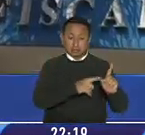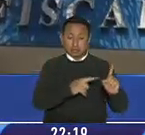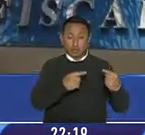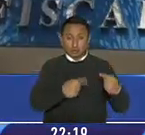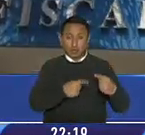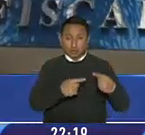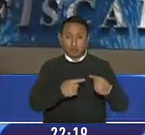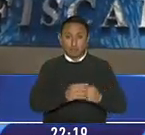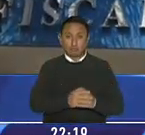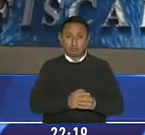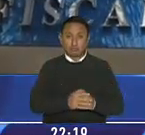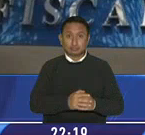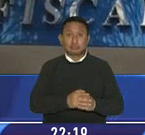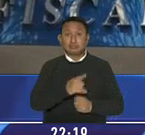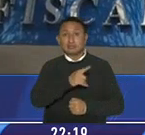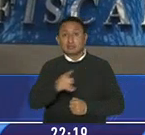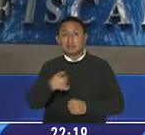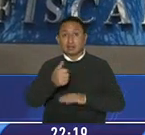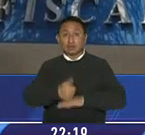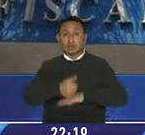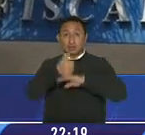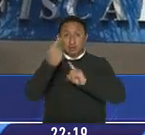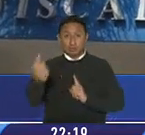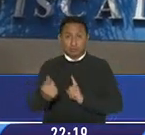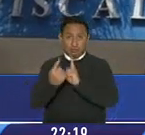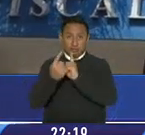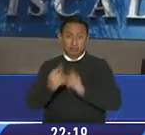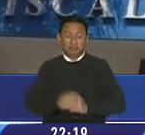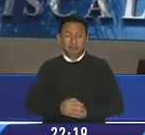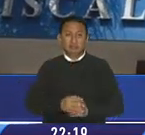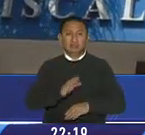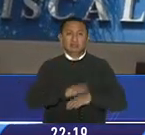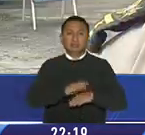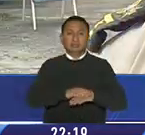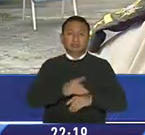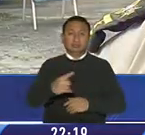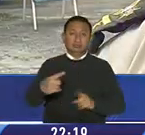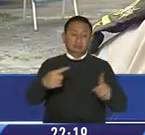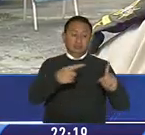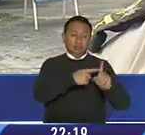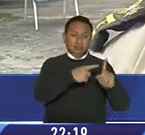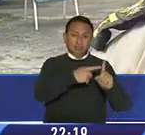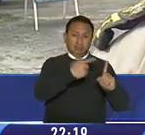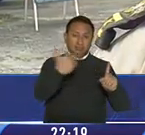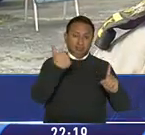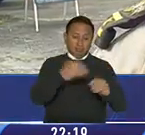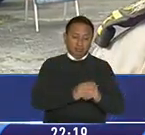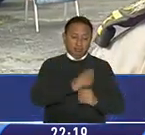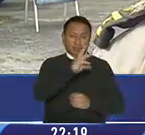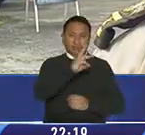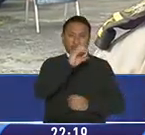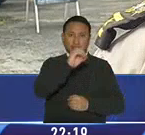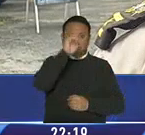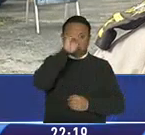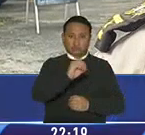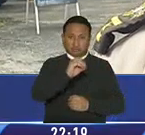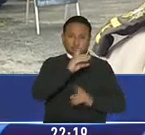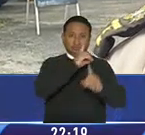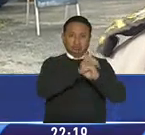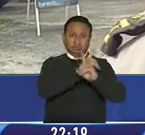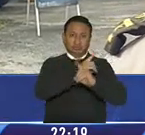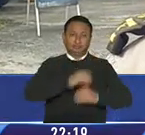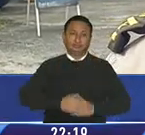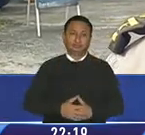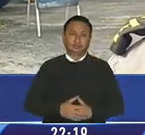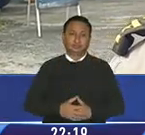paloatina de dos veces por semana a la fiscalía. Esto debido a que el mencionado ciudadano posee el 60% de